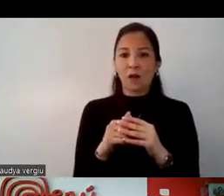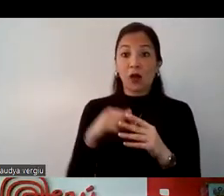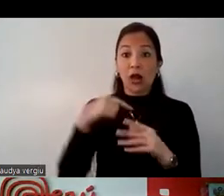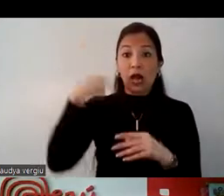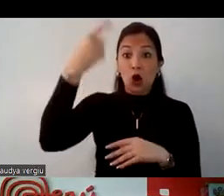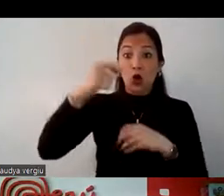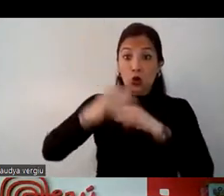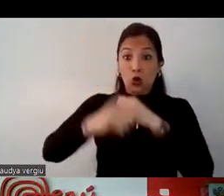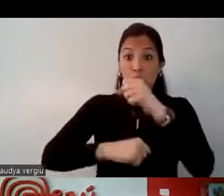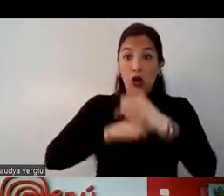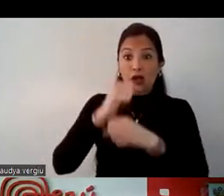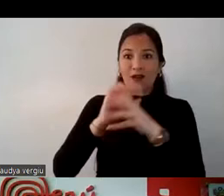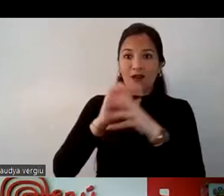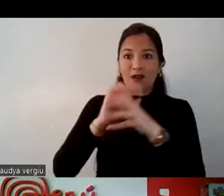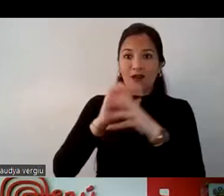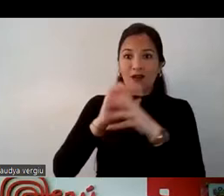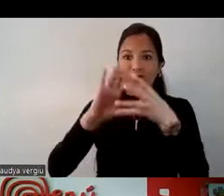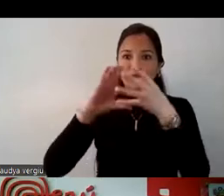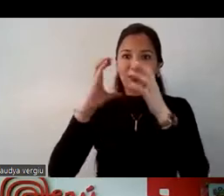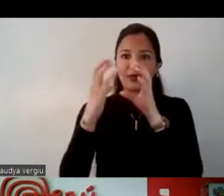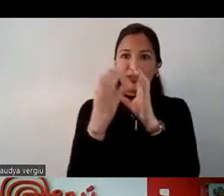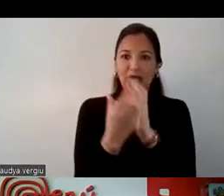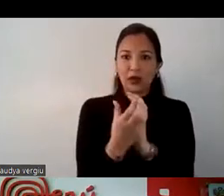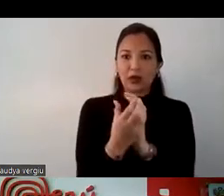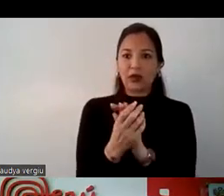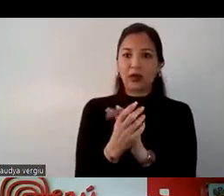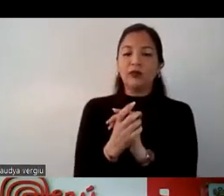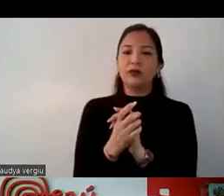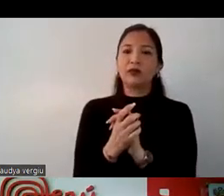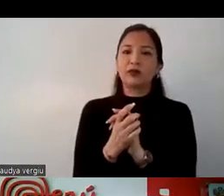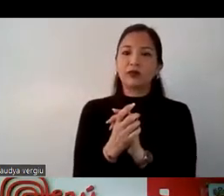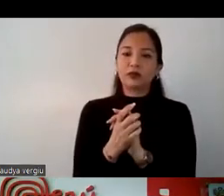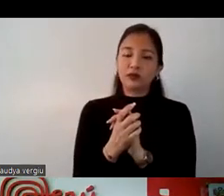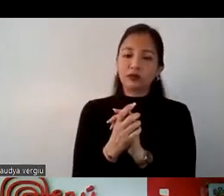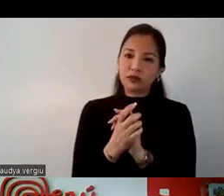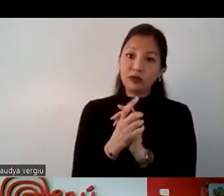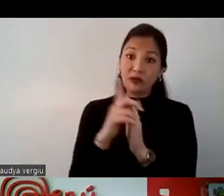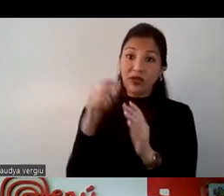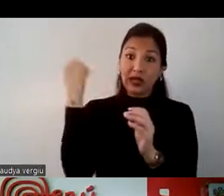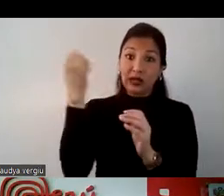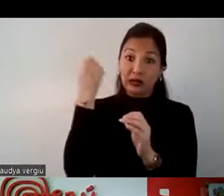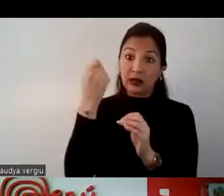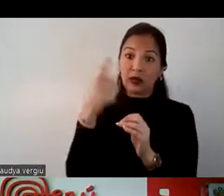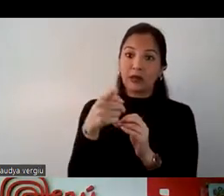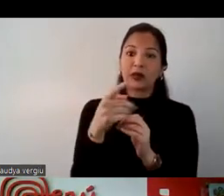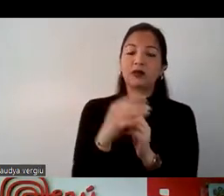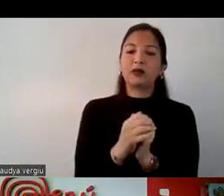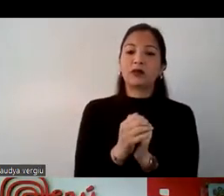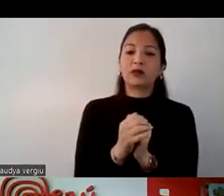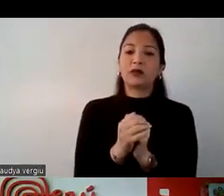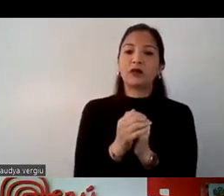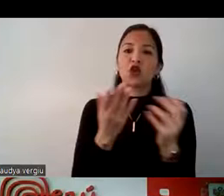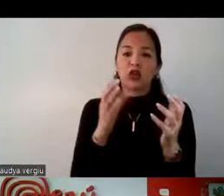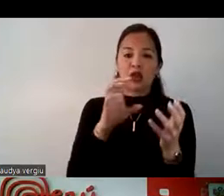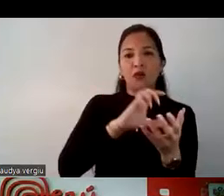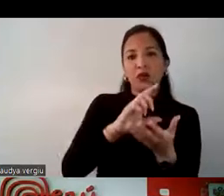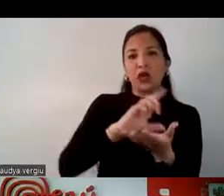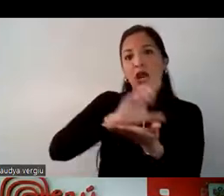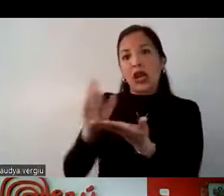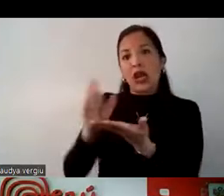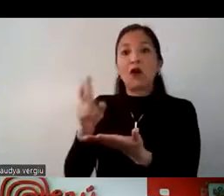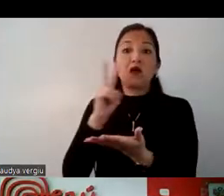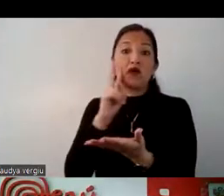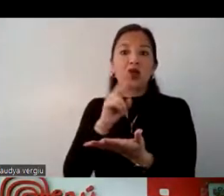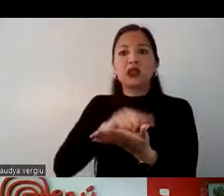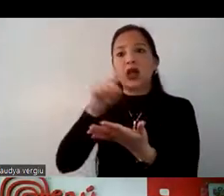porque hay que ver qué día cae en la celebridad, el día que se celebra, para ver dónde lo ponen, si lo ponen lunes o viernes.